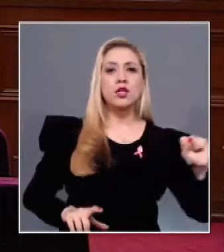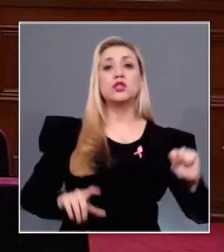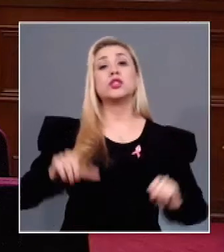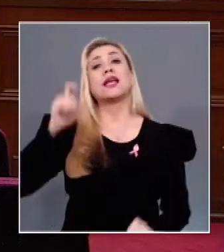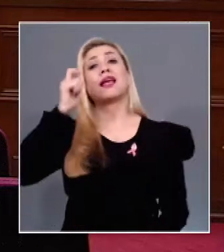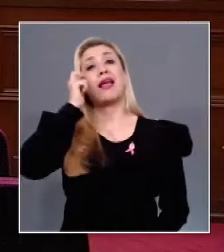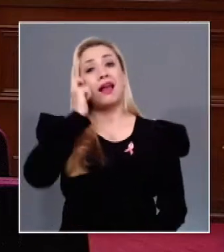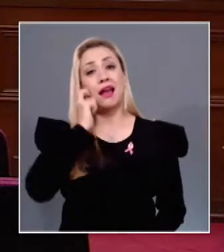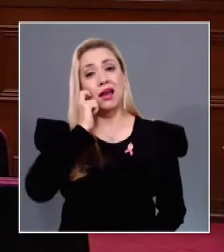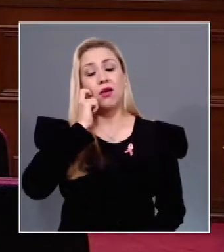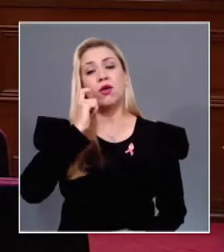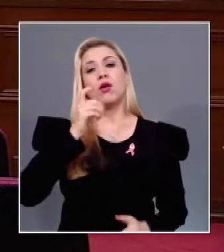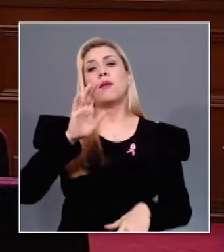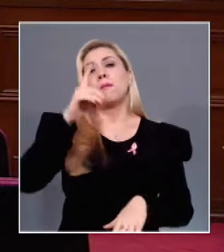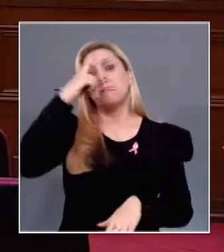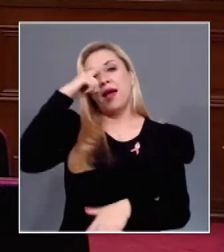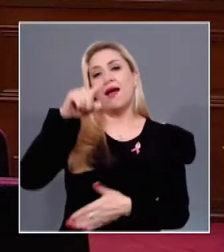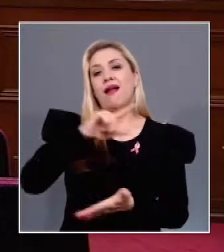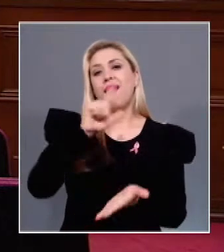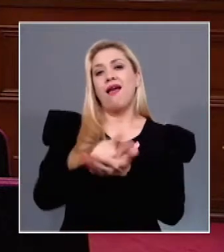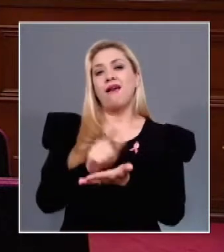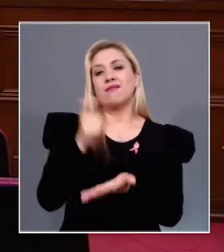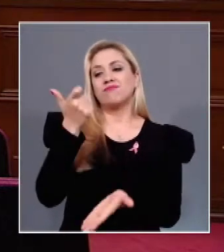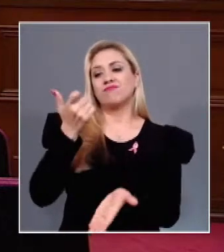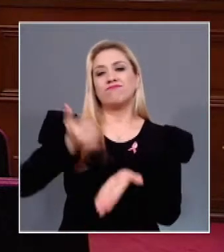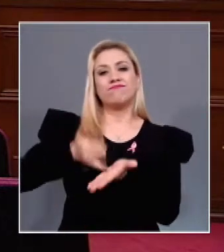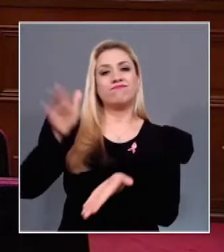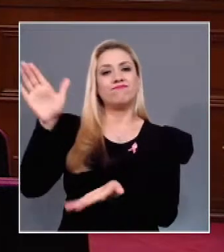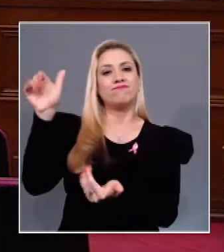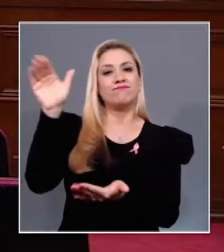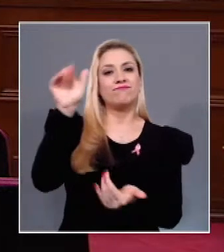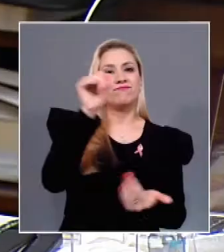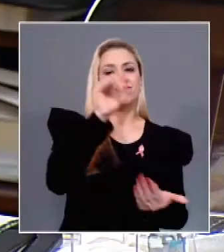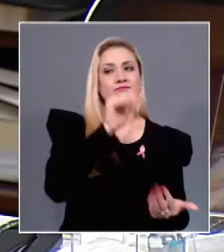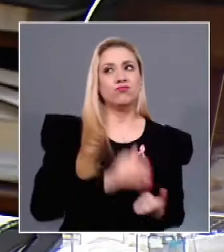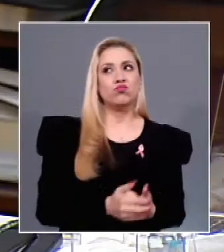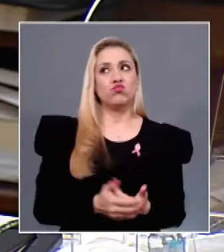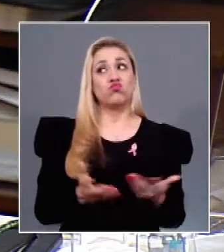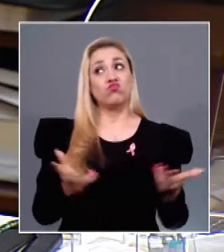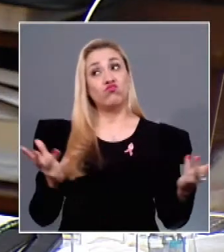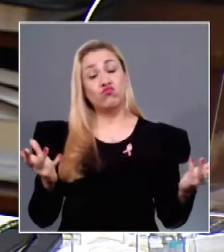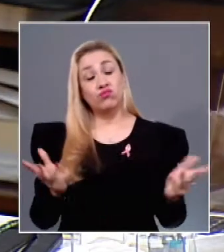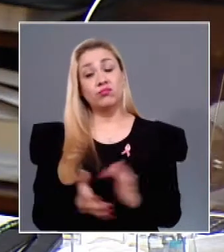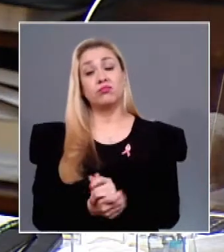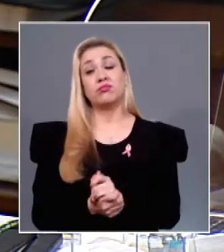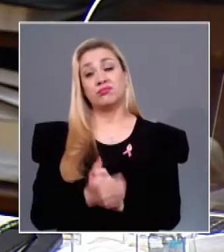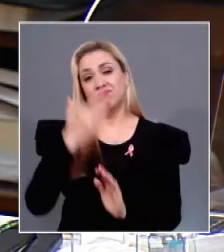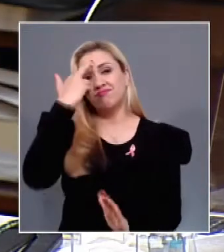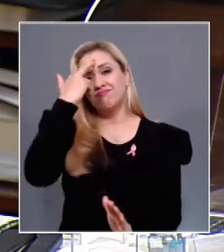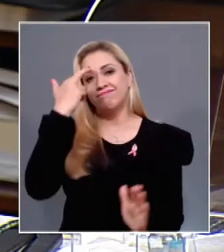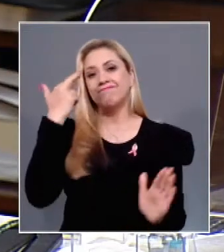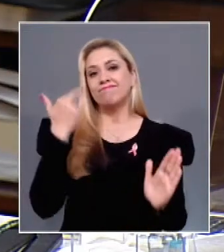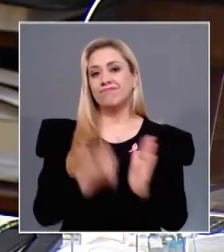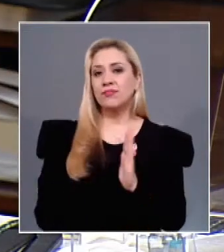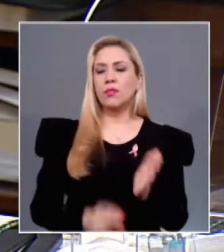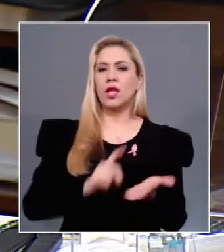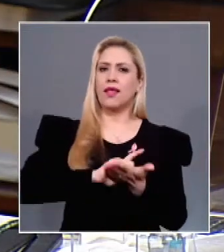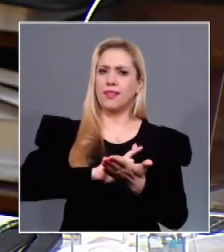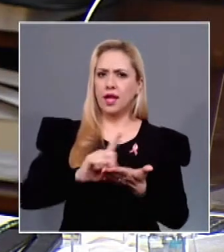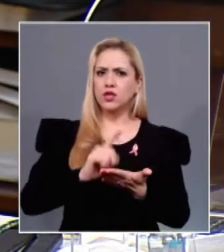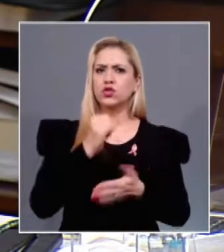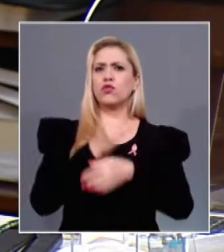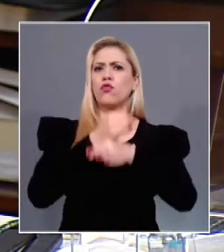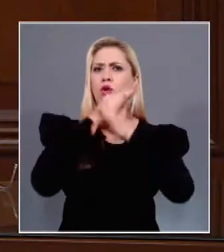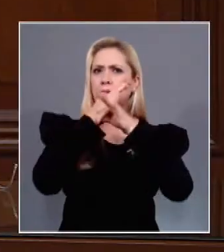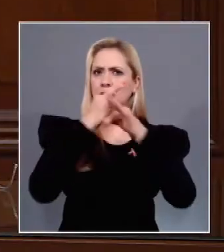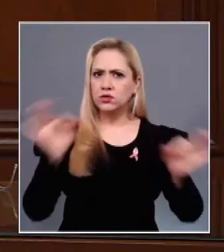Por violar los principios de equidad y proporcionalidad tributaria, el derecho de acceso a la información y el principio de